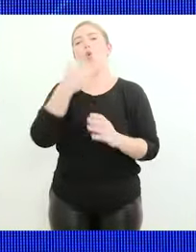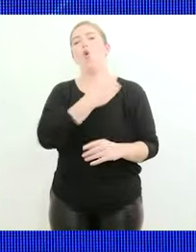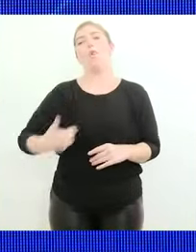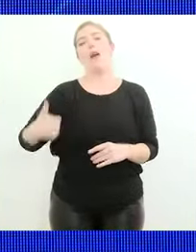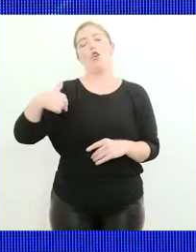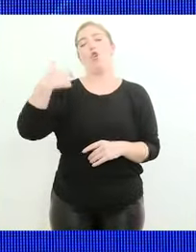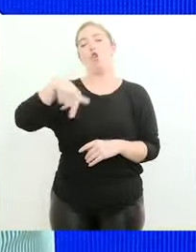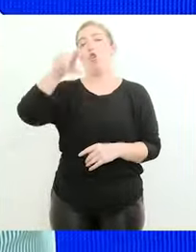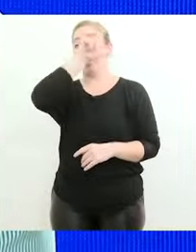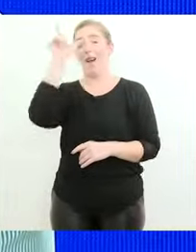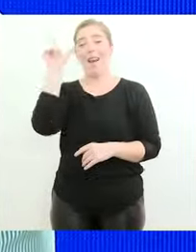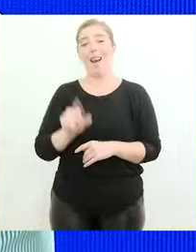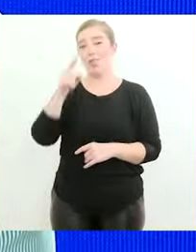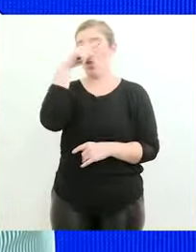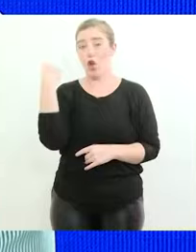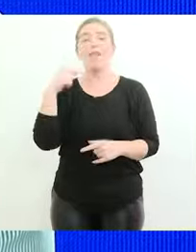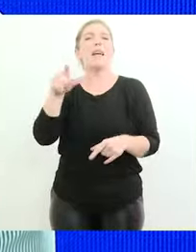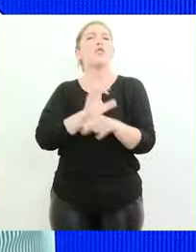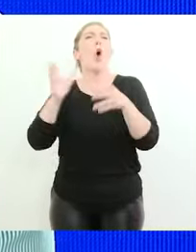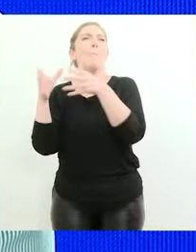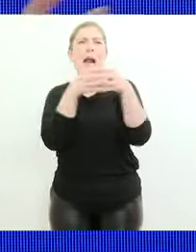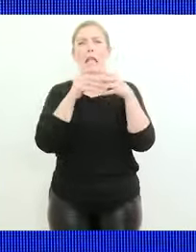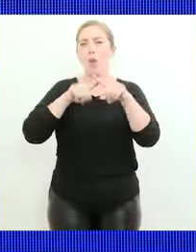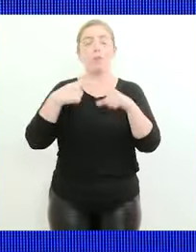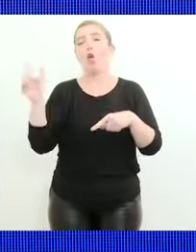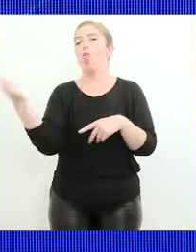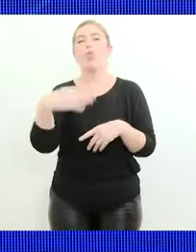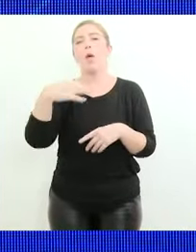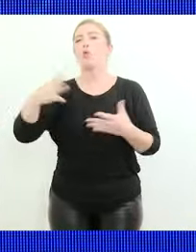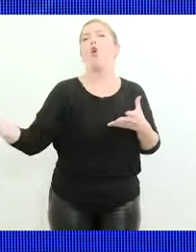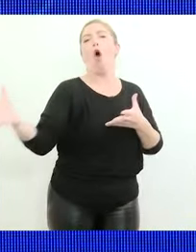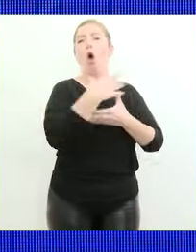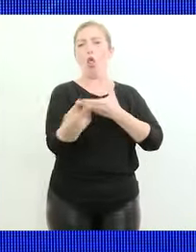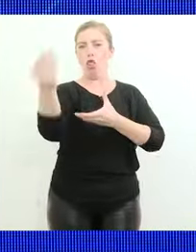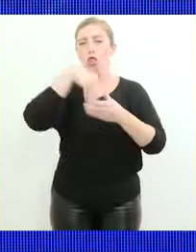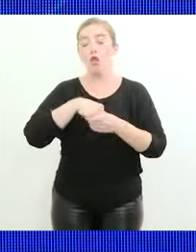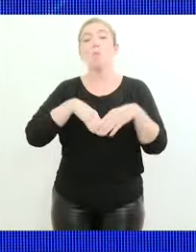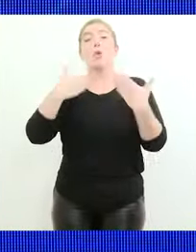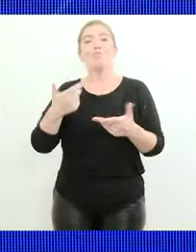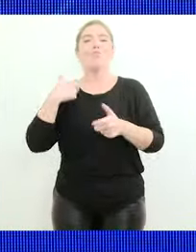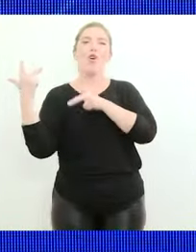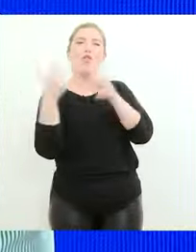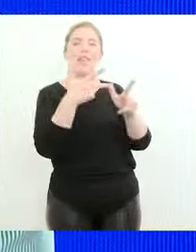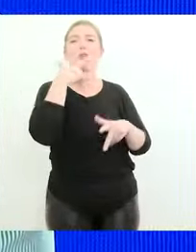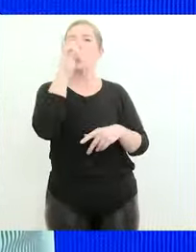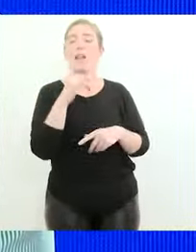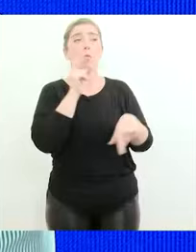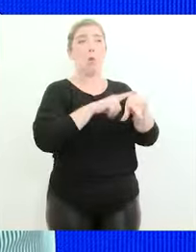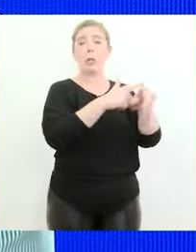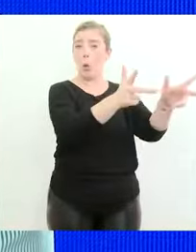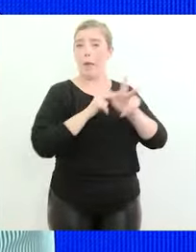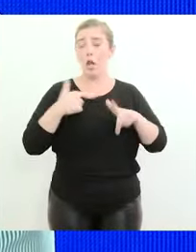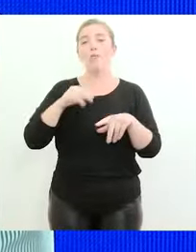tiene partidos políticos, no tiene que tener interesados a todos. Respecto de... Se lo planteé a Suárez cuando me lo comentó en el